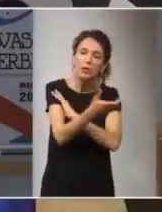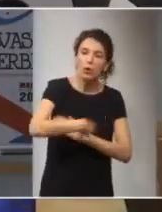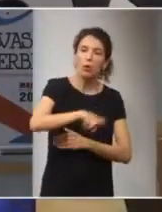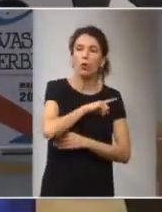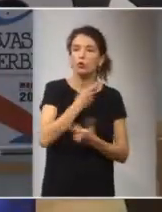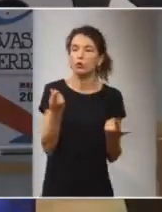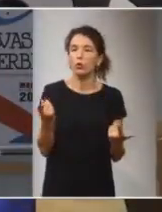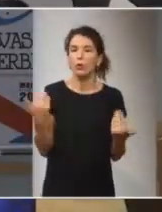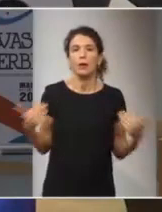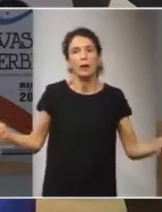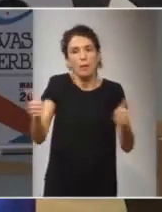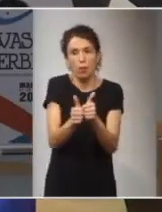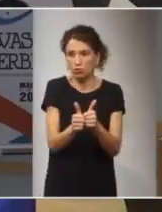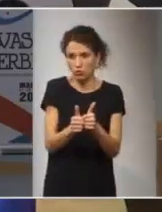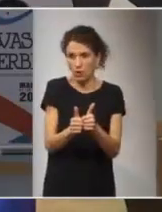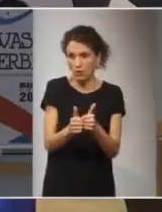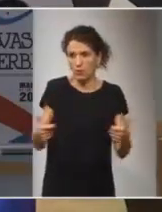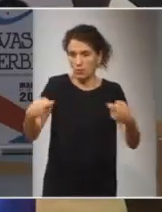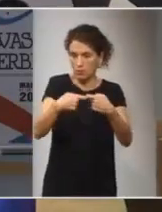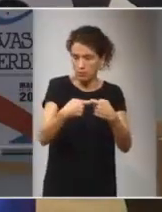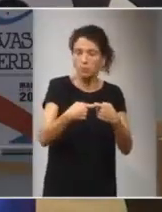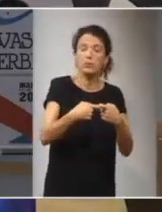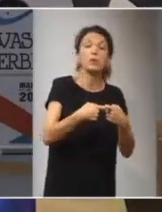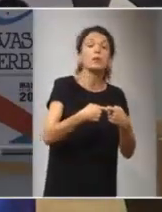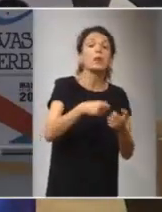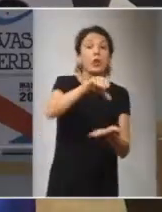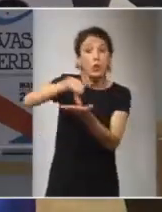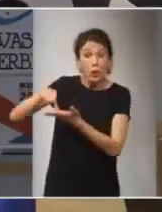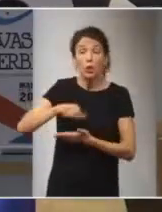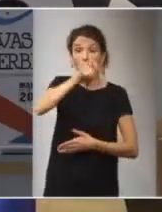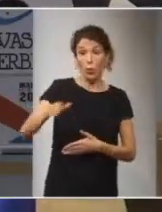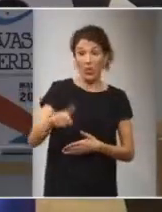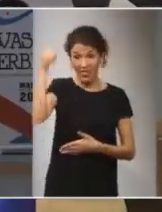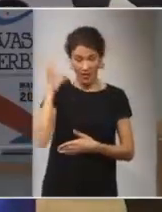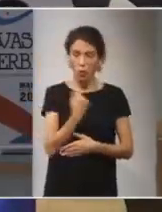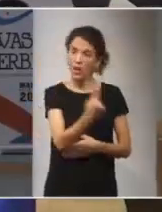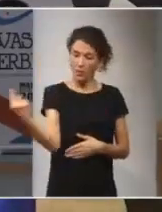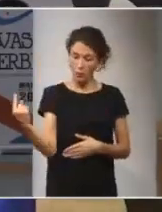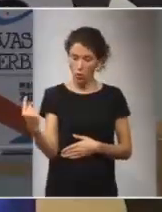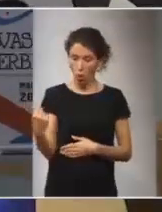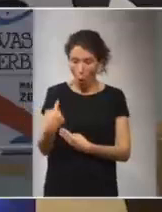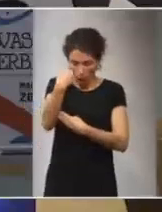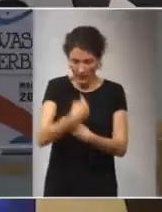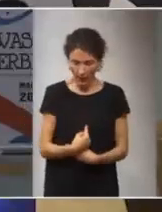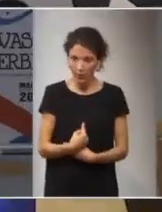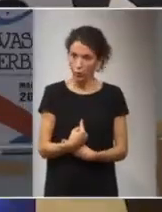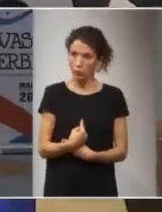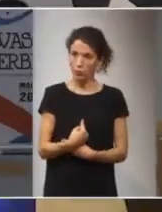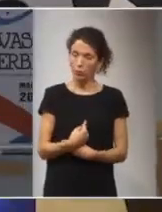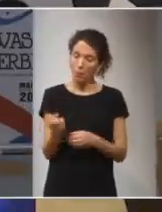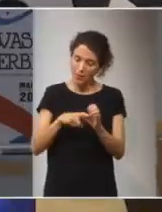corresponsables y como ciudadanos y ciudadanas tenemos que tomar esa obligación de mayor